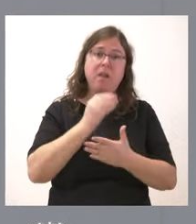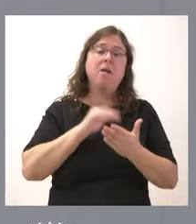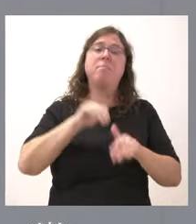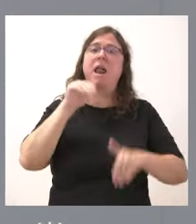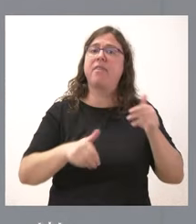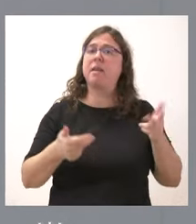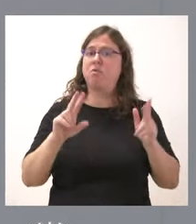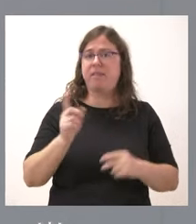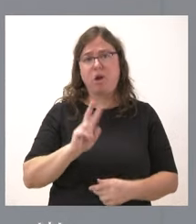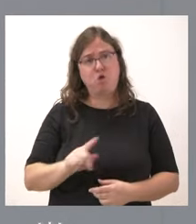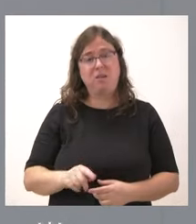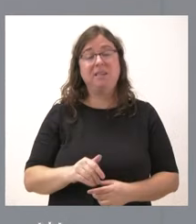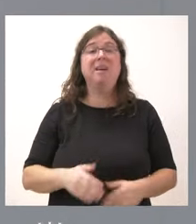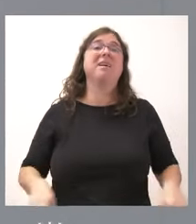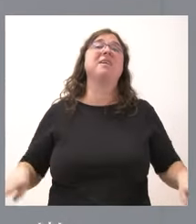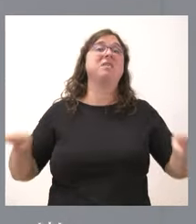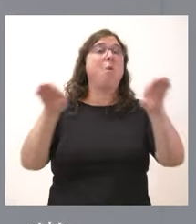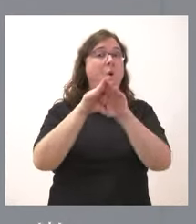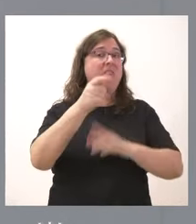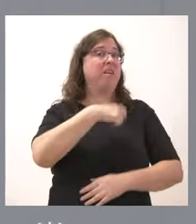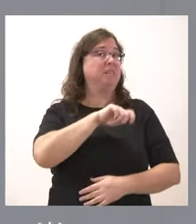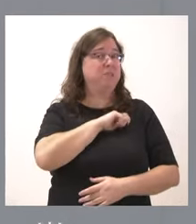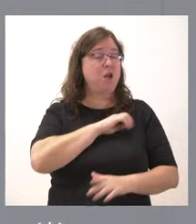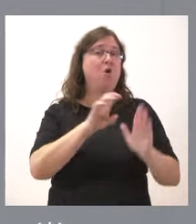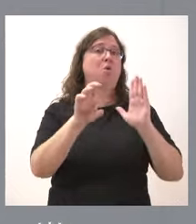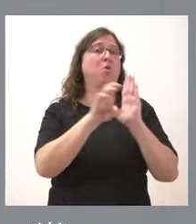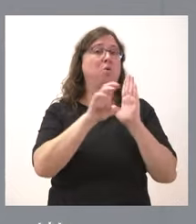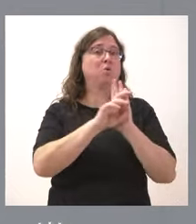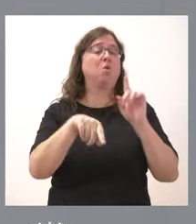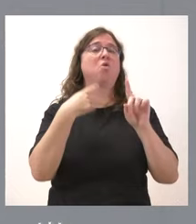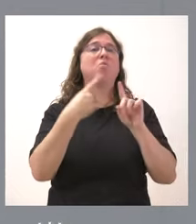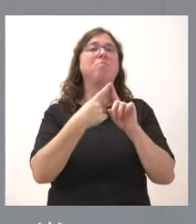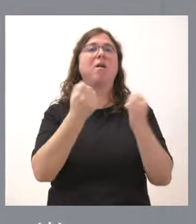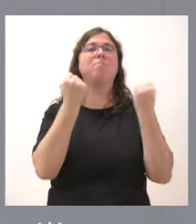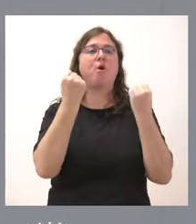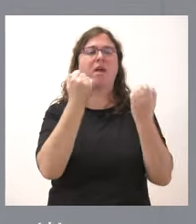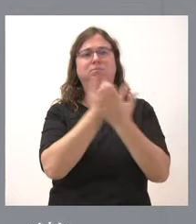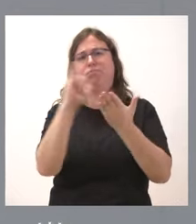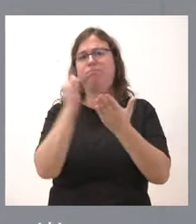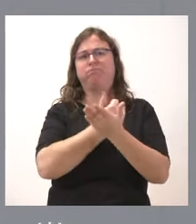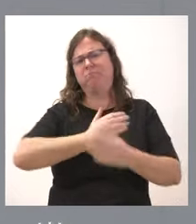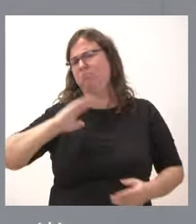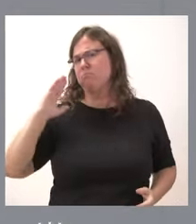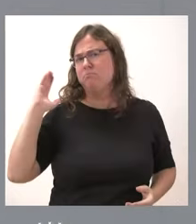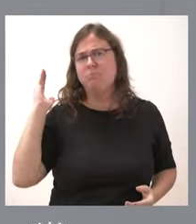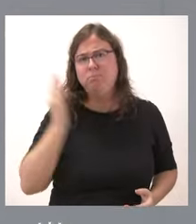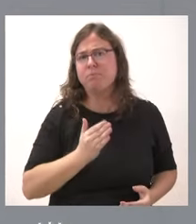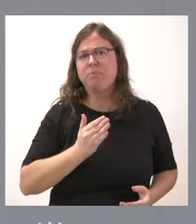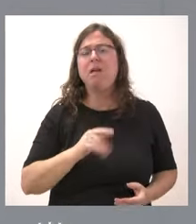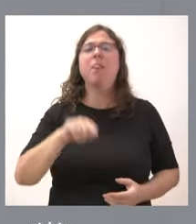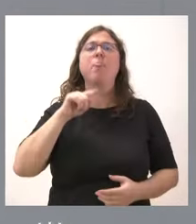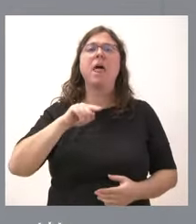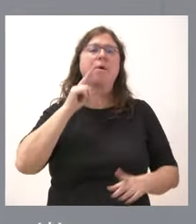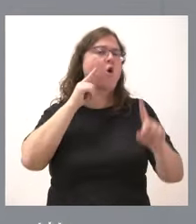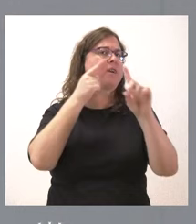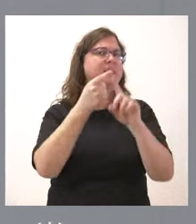igualdad entre los españoles, los principios democráticos, la Constitución y la división de poderes se ve resentida por actuaciones como esta, que tienen un único